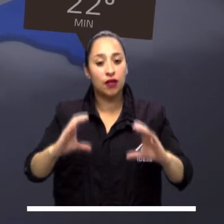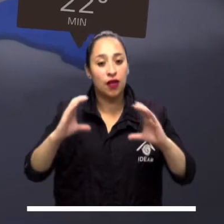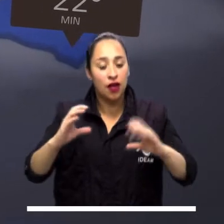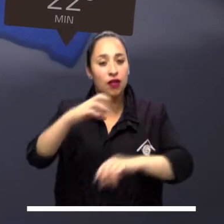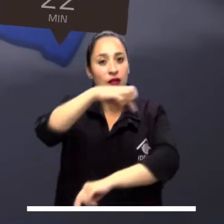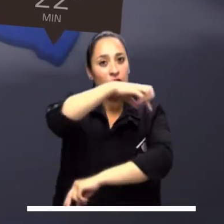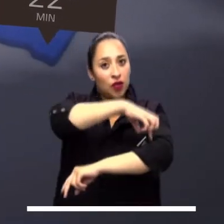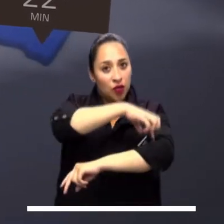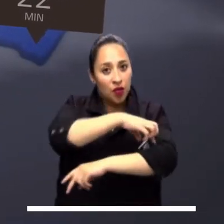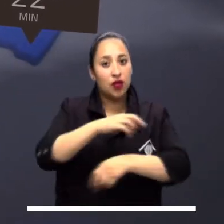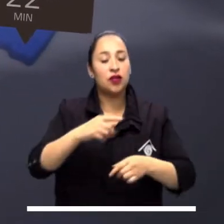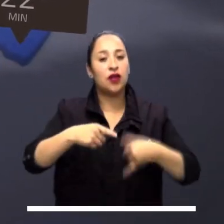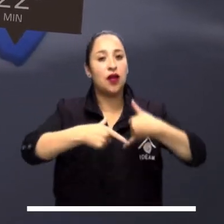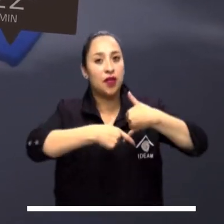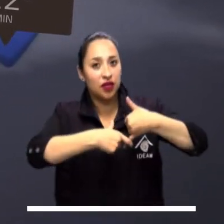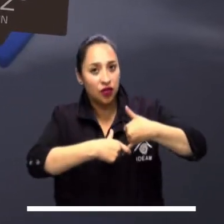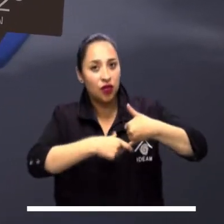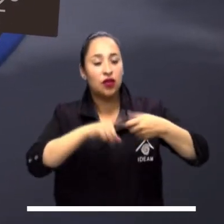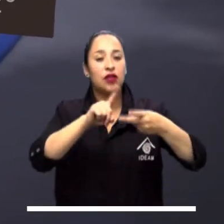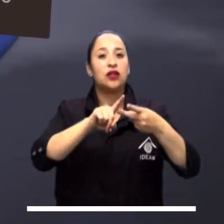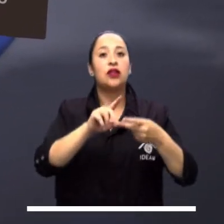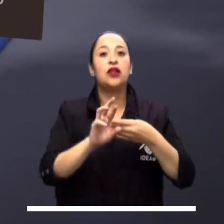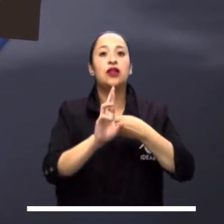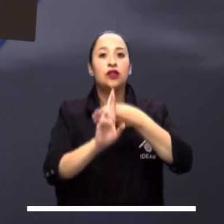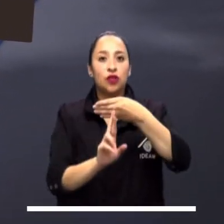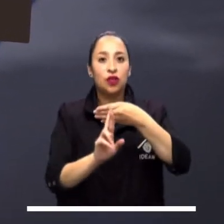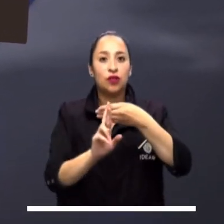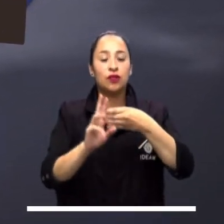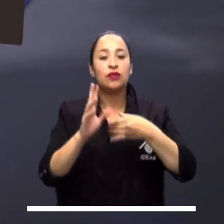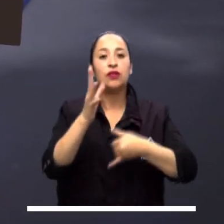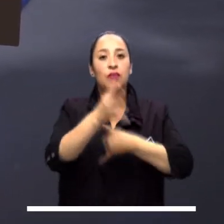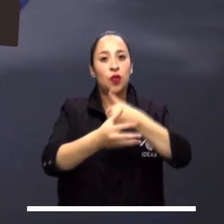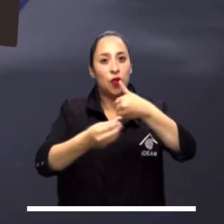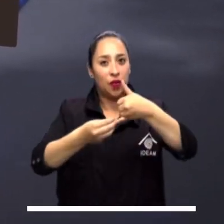de Caquetá, Putumayo, Amazonas y sur del Guaviare.